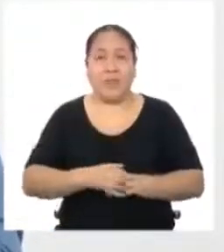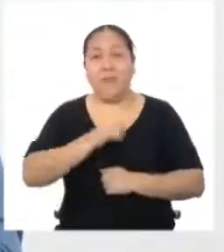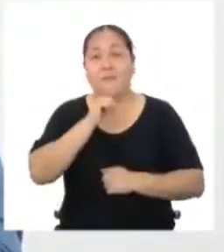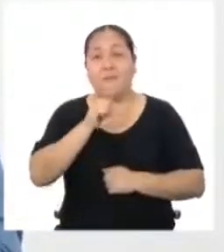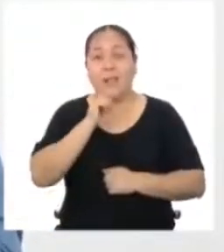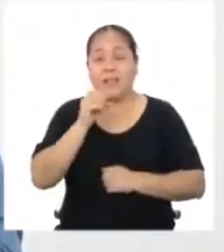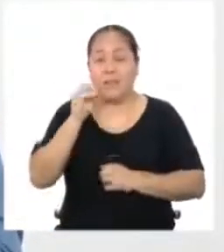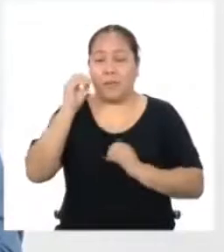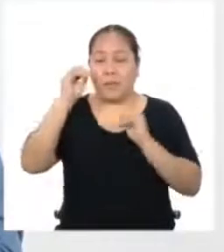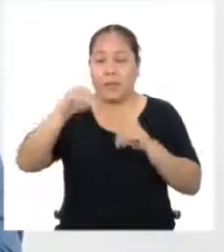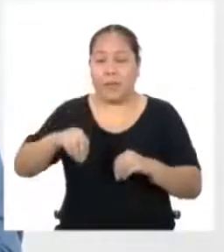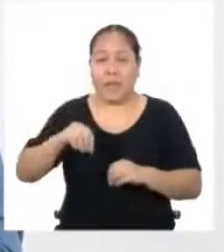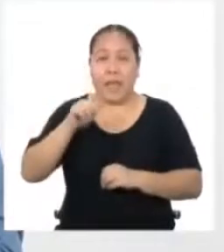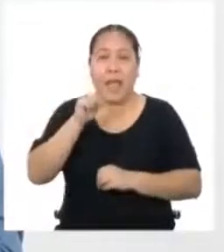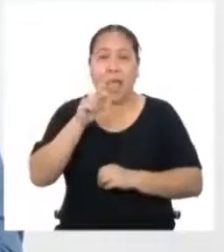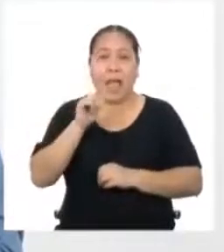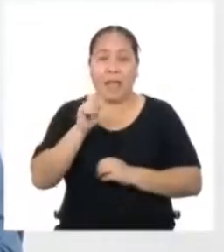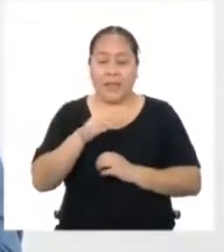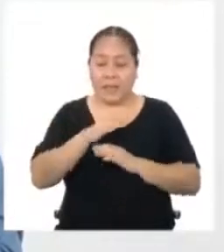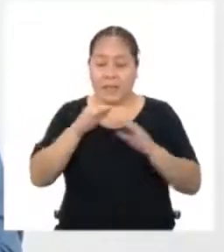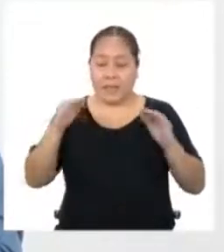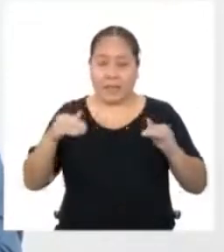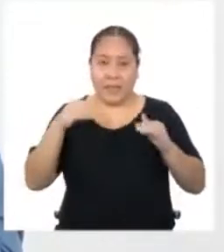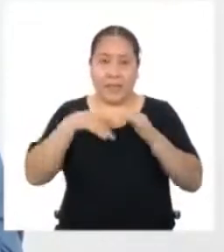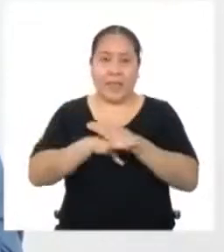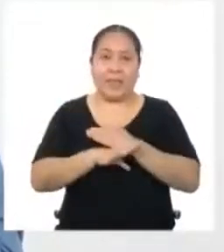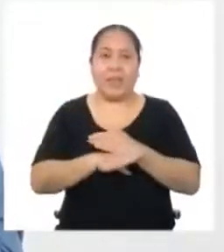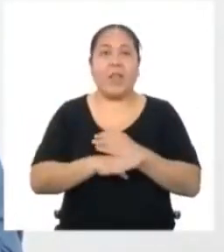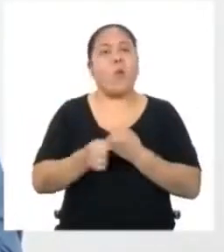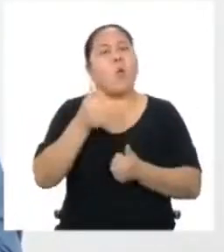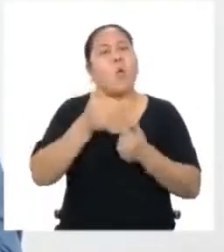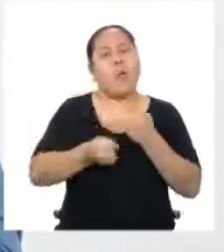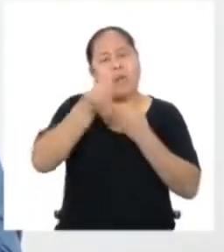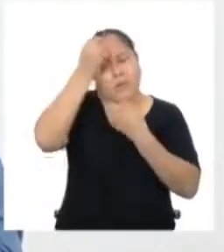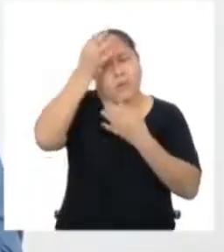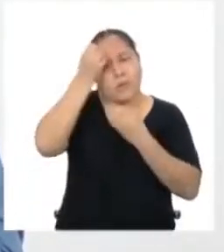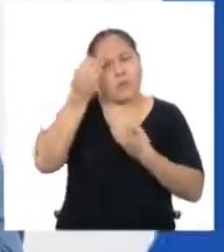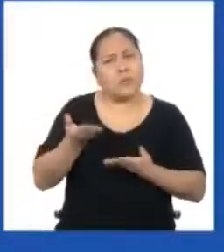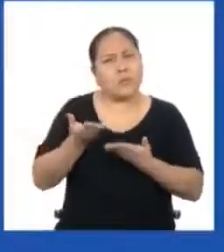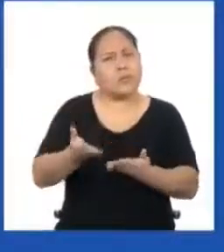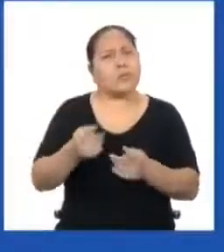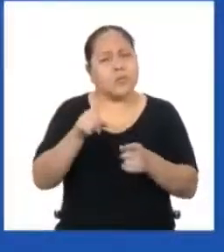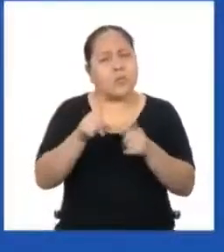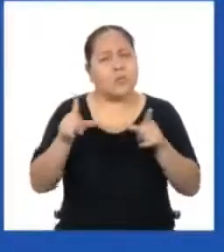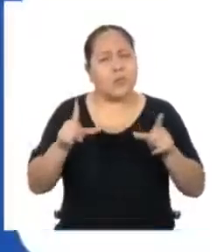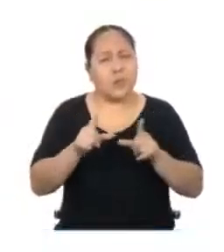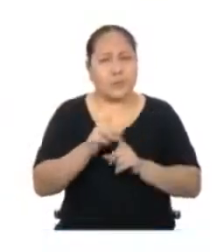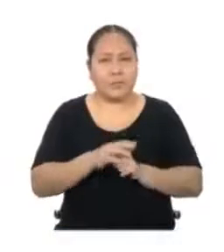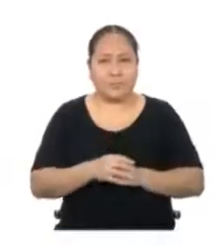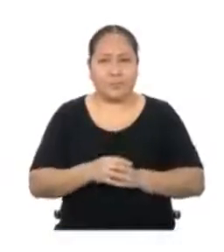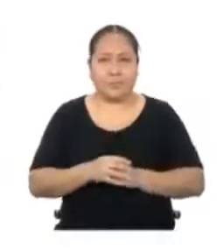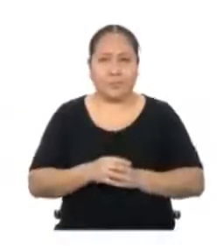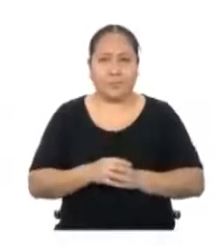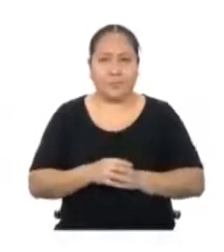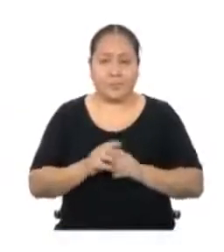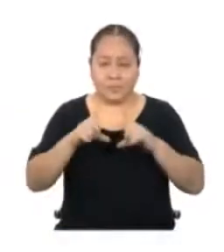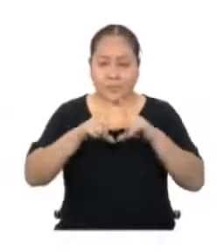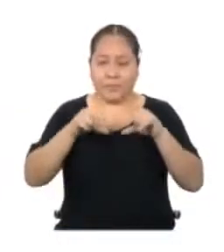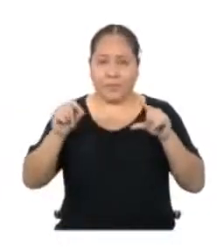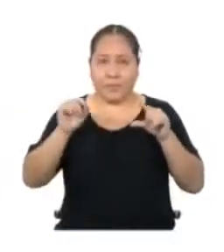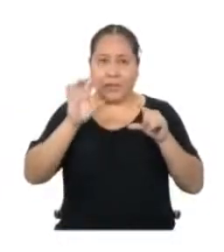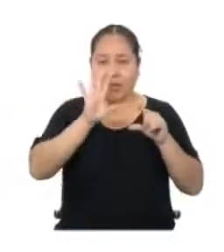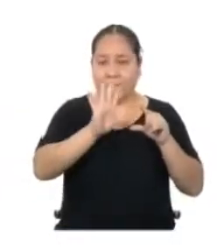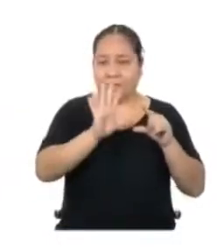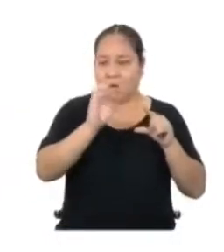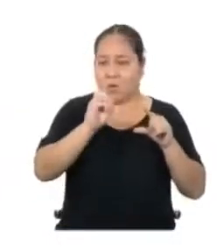calcular el área de la entrada ¿Cuál es la información que tenemos sobre este espacio? A ver, tenemos que mide 50